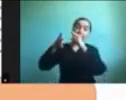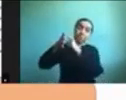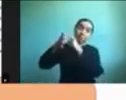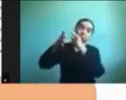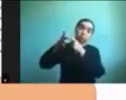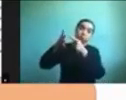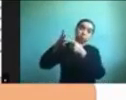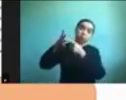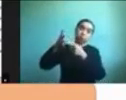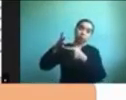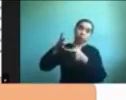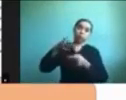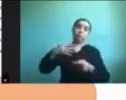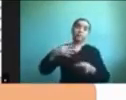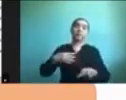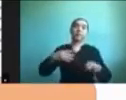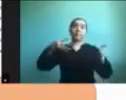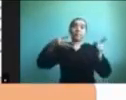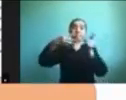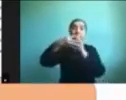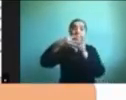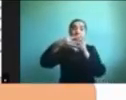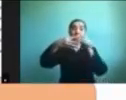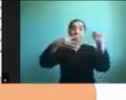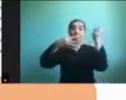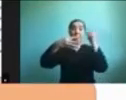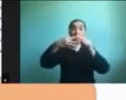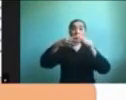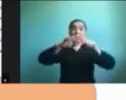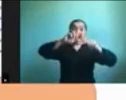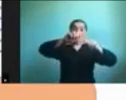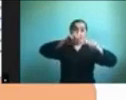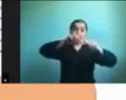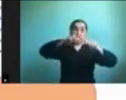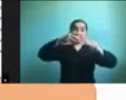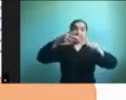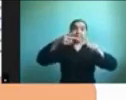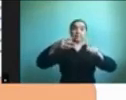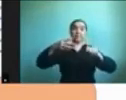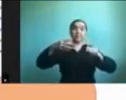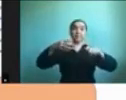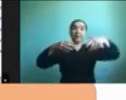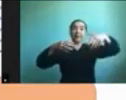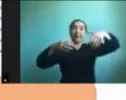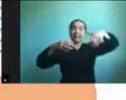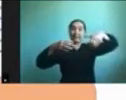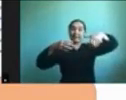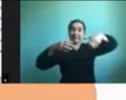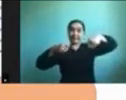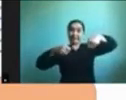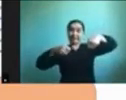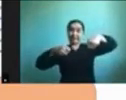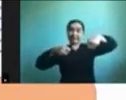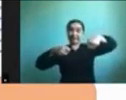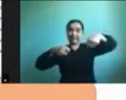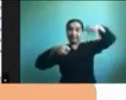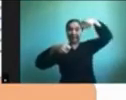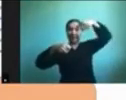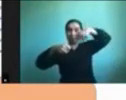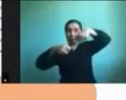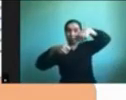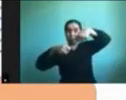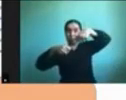es abrir la pasta apretar la pasta para que salga ponerla arriba del cepillo